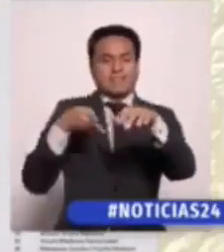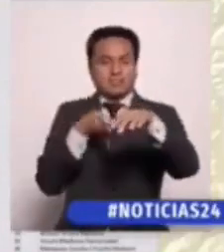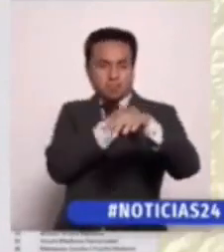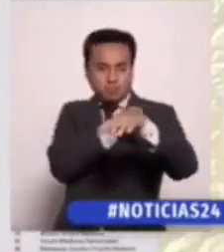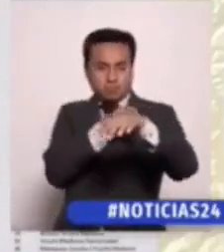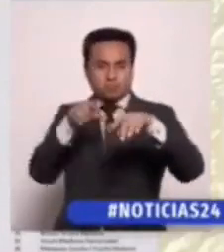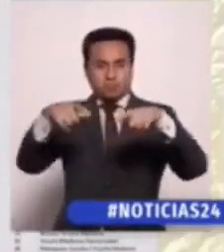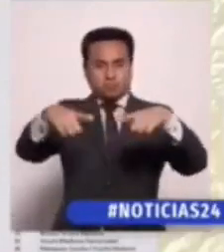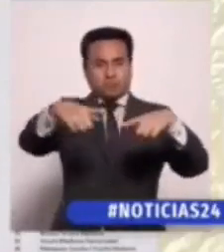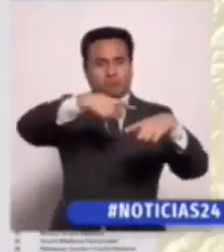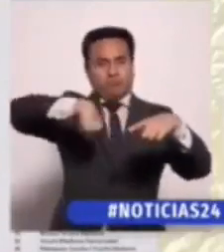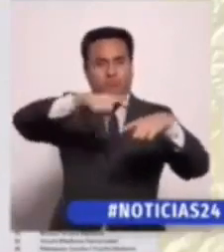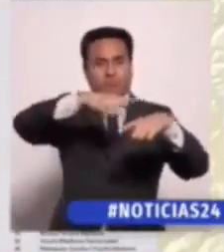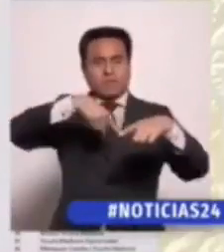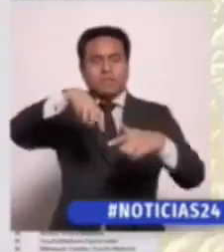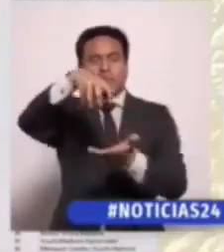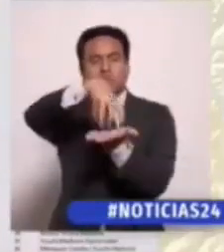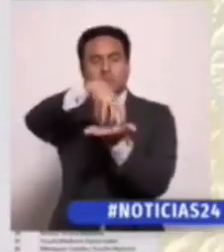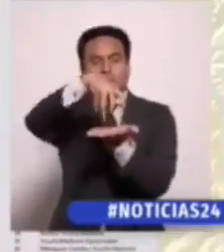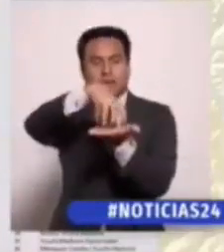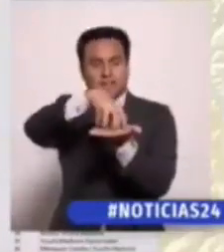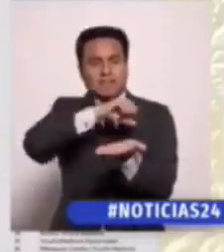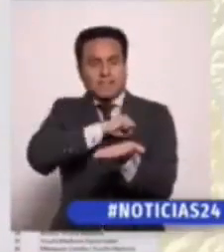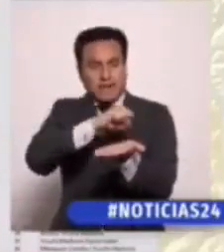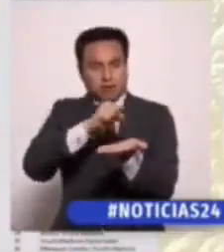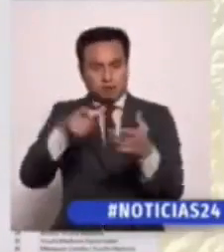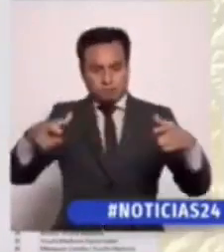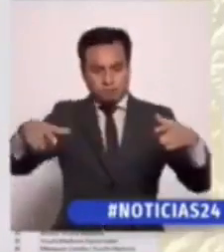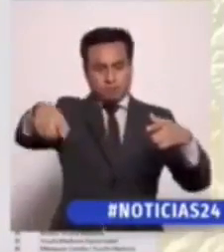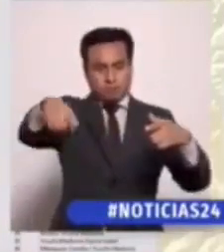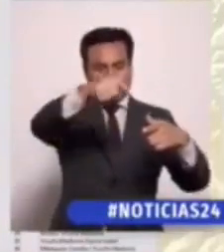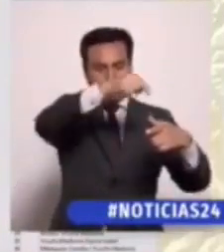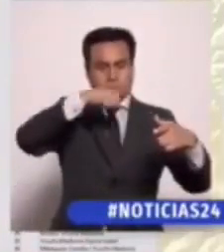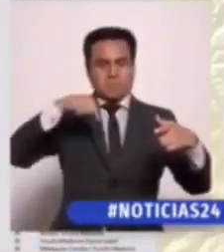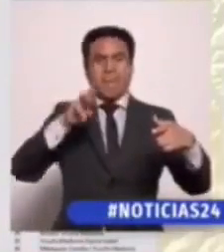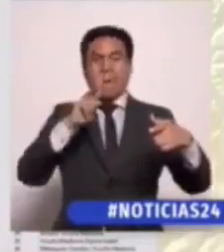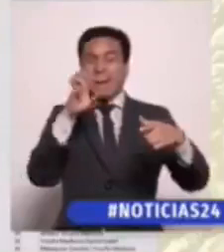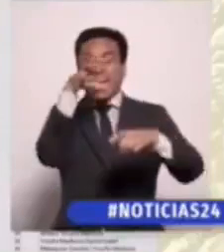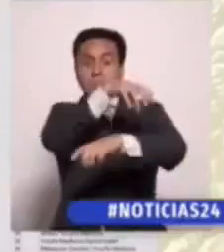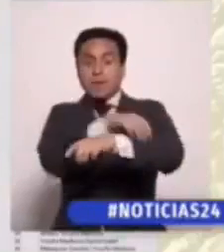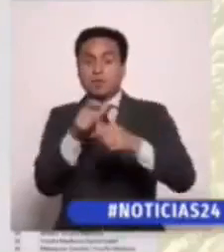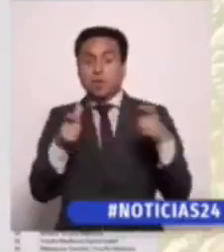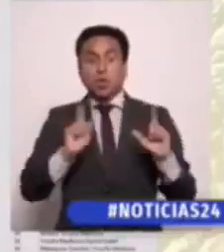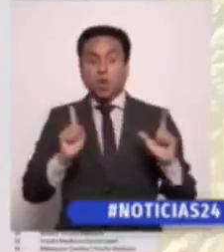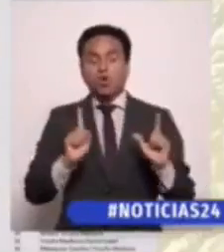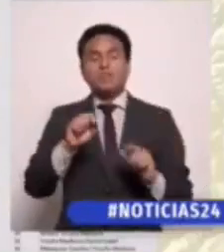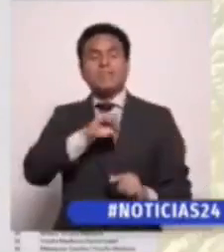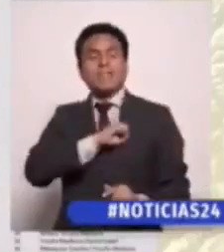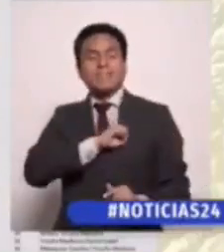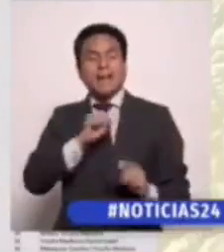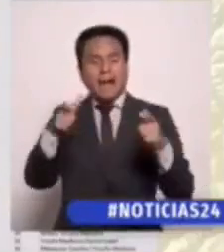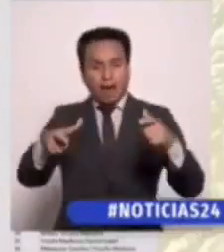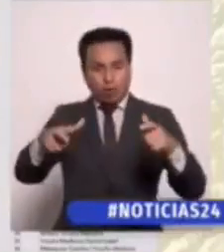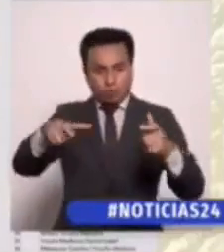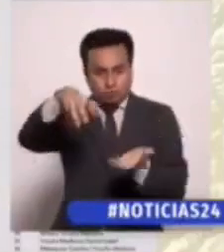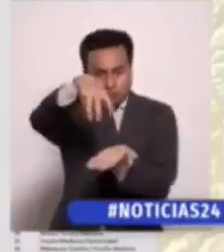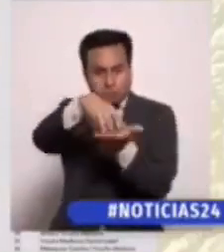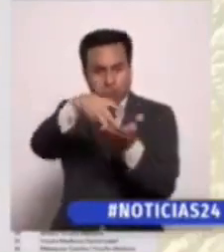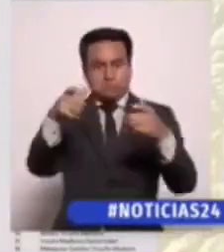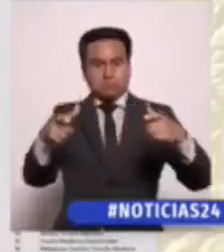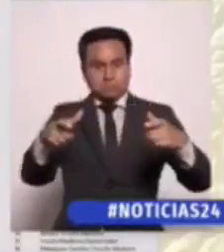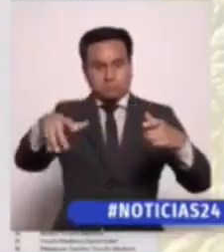egreso de la ciudad de Santiago, no de la región metropolitana, sino que la ciudad de